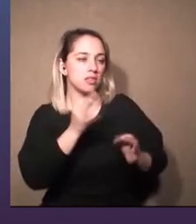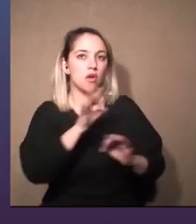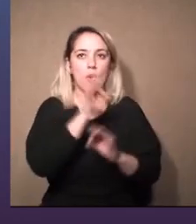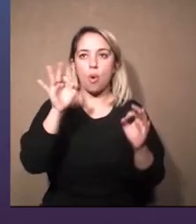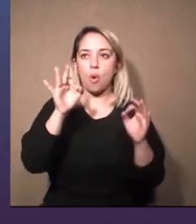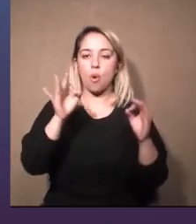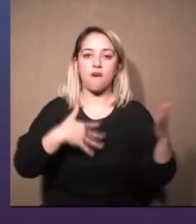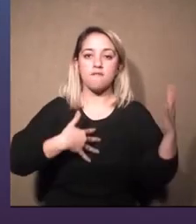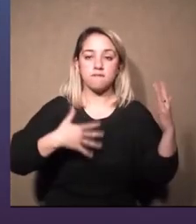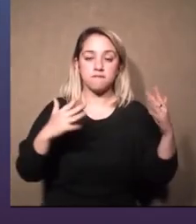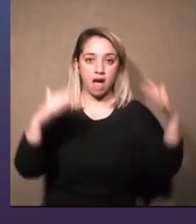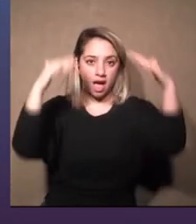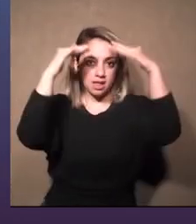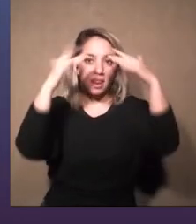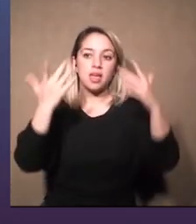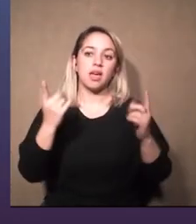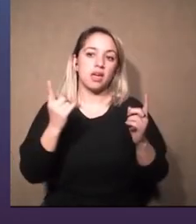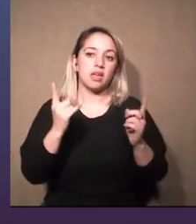bien posicionado